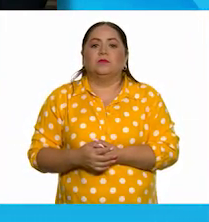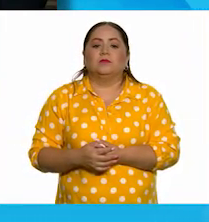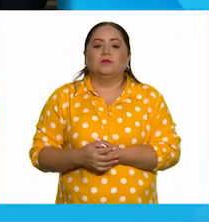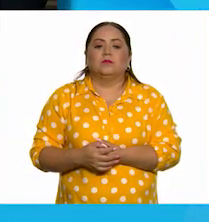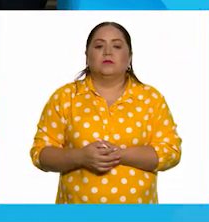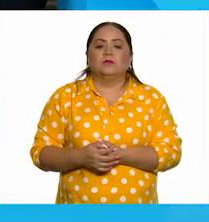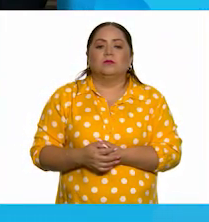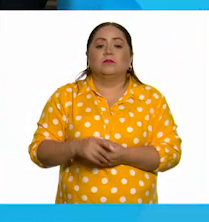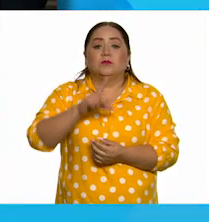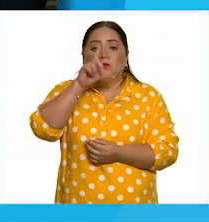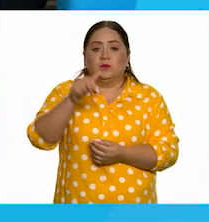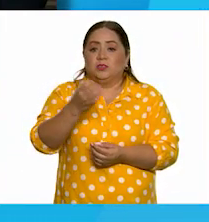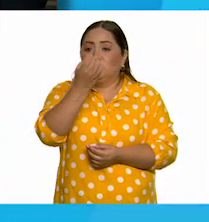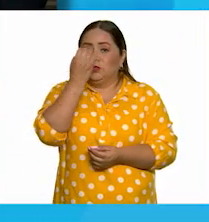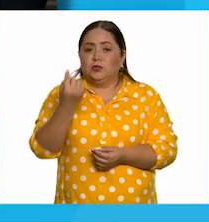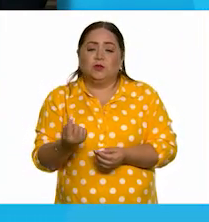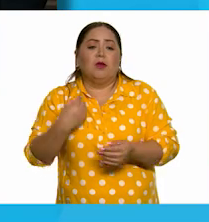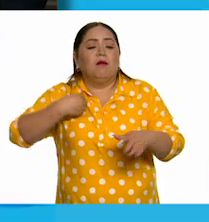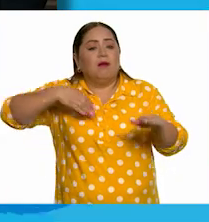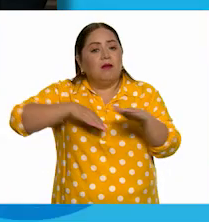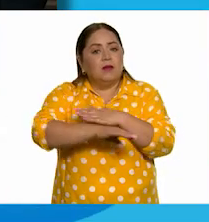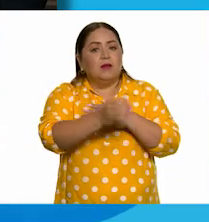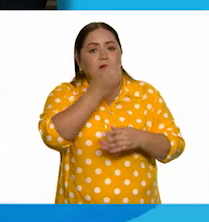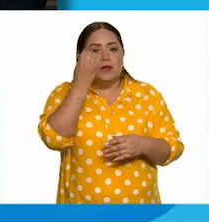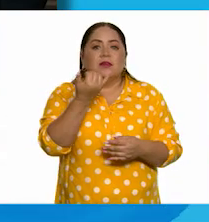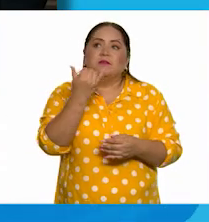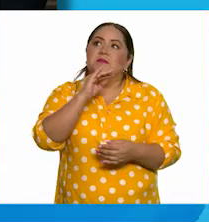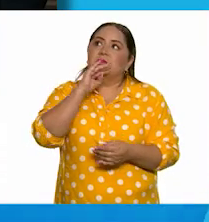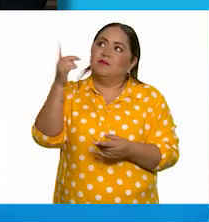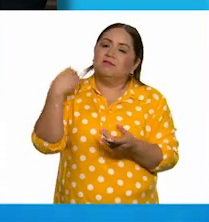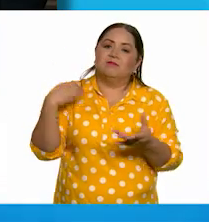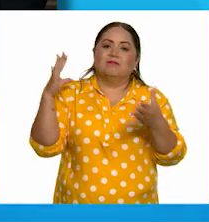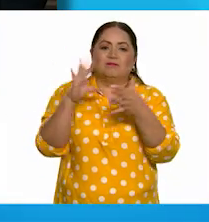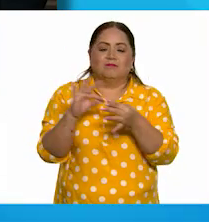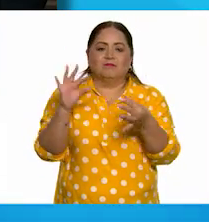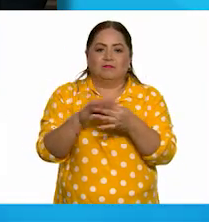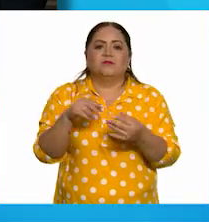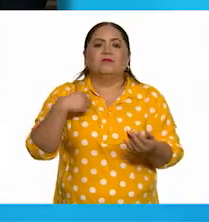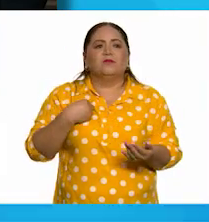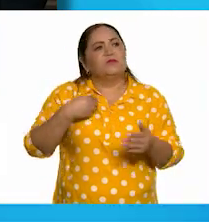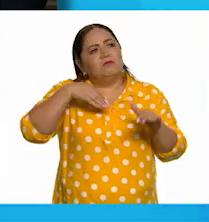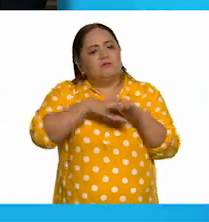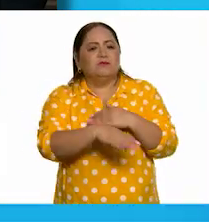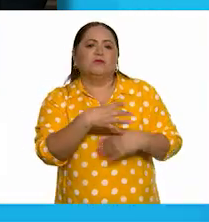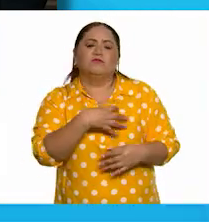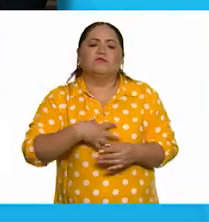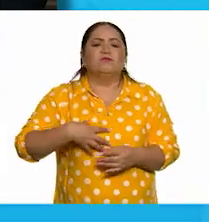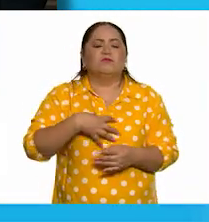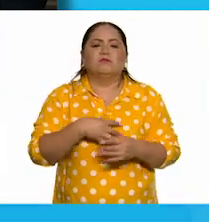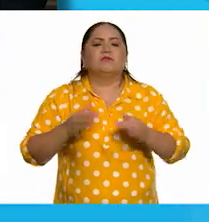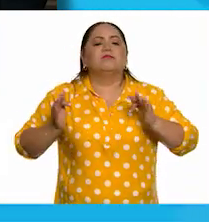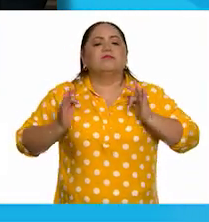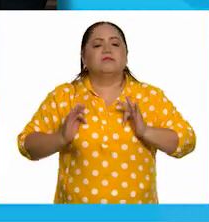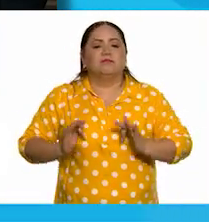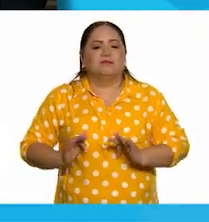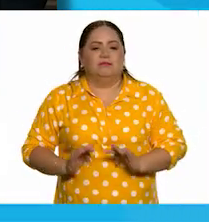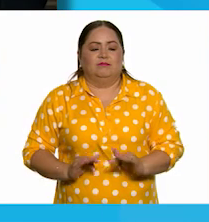Entré desde pequeño a la escuela y me cuenta mi mamá que iba contento y tranquilo.